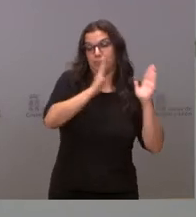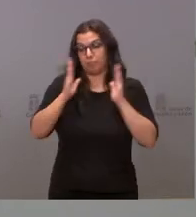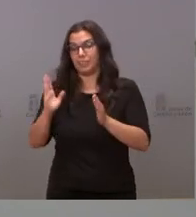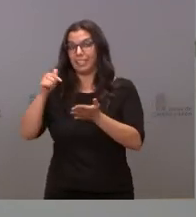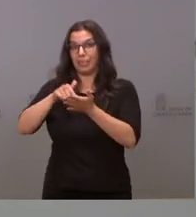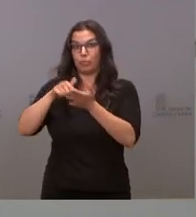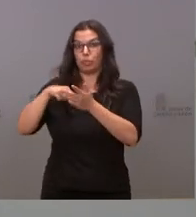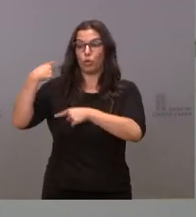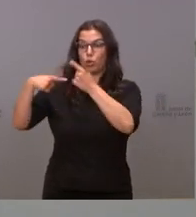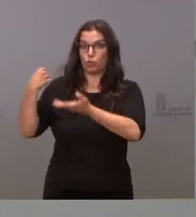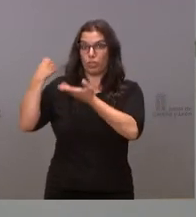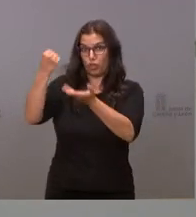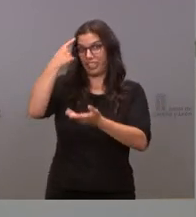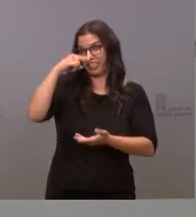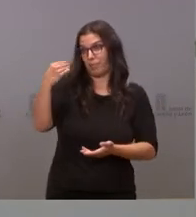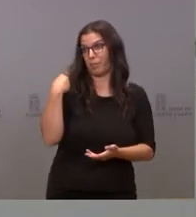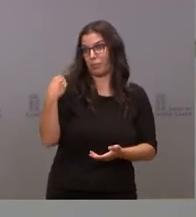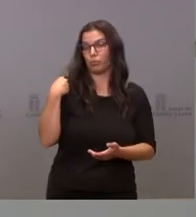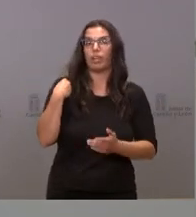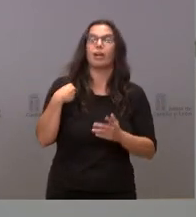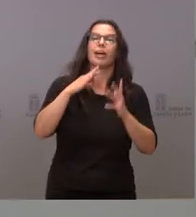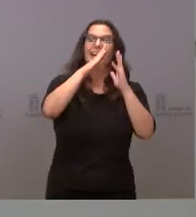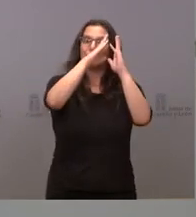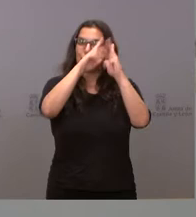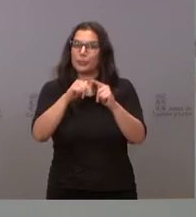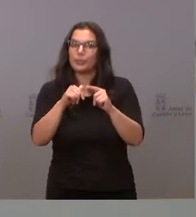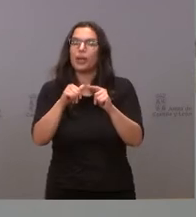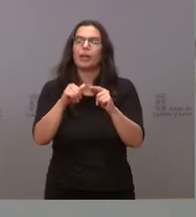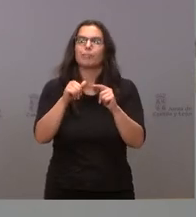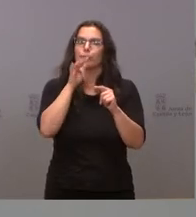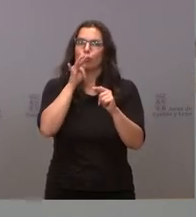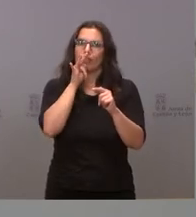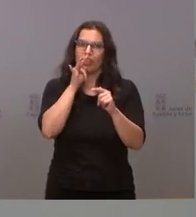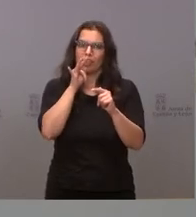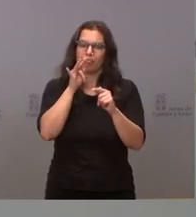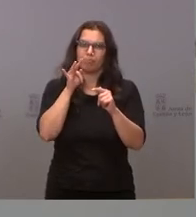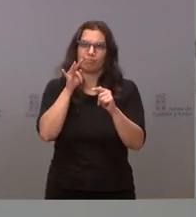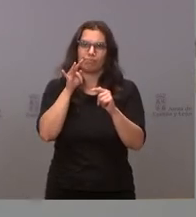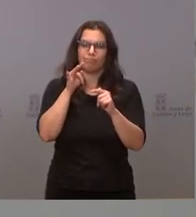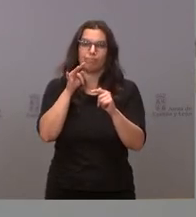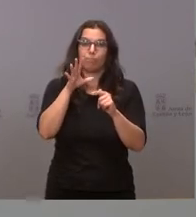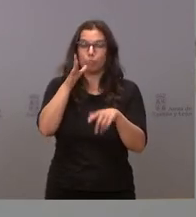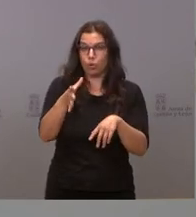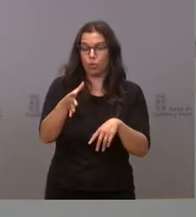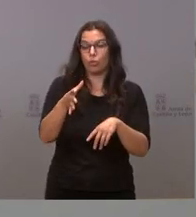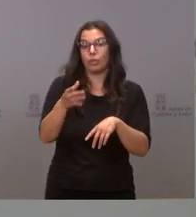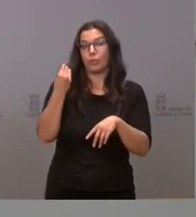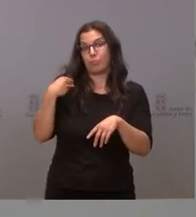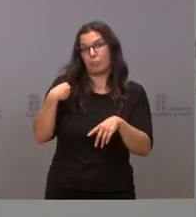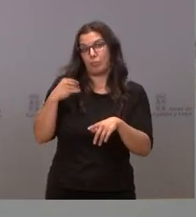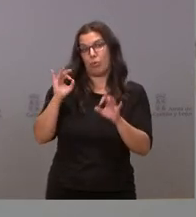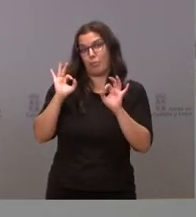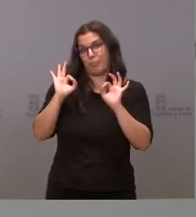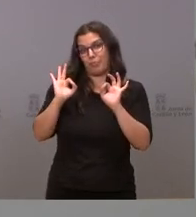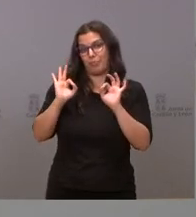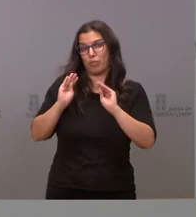balance todavía no es procedente porque tiene otras circunstancias. En primer lugar, por su propia naturaleza, porque